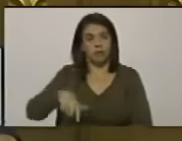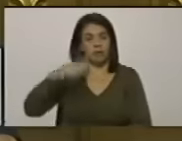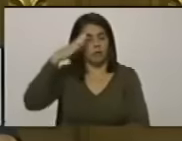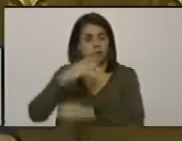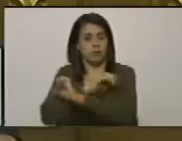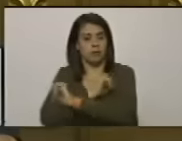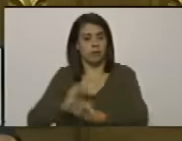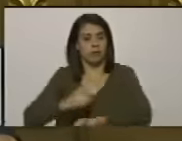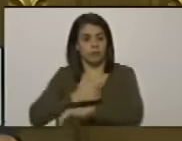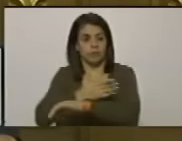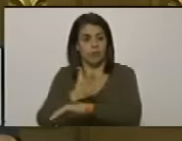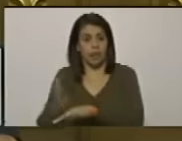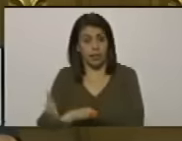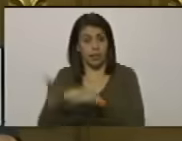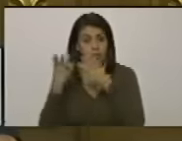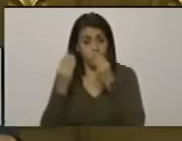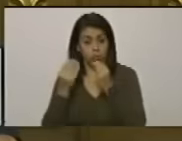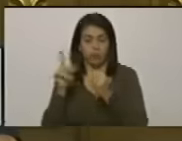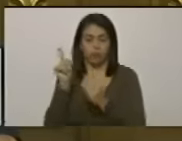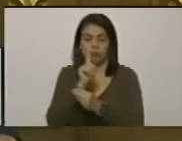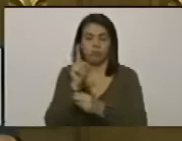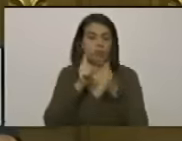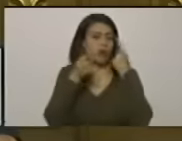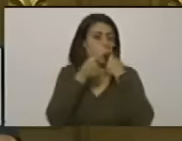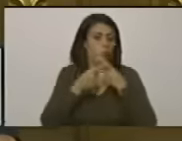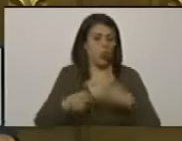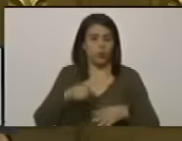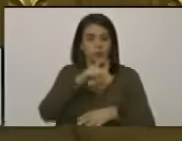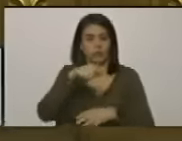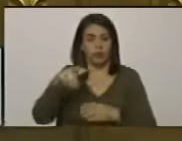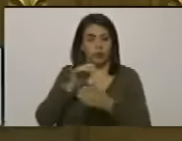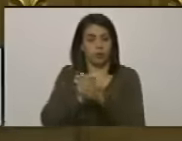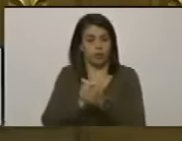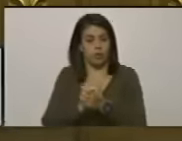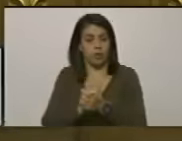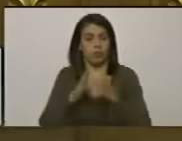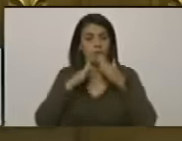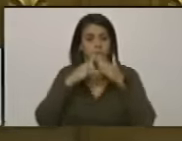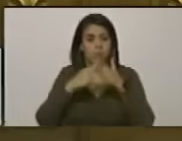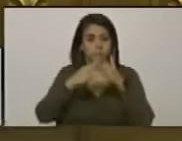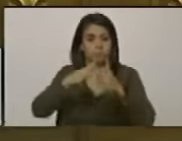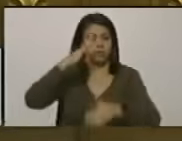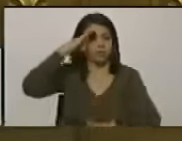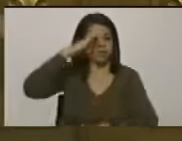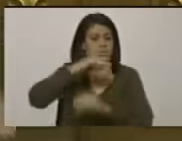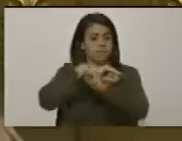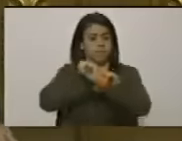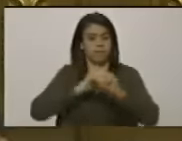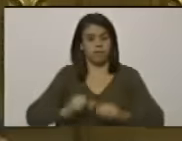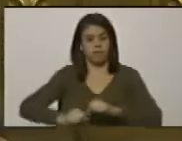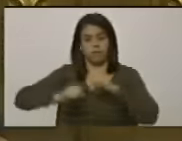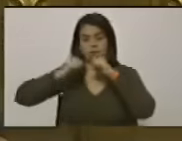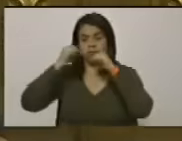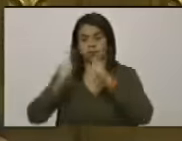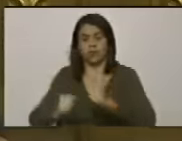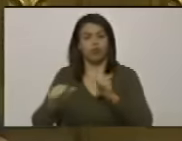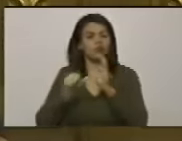tardó mucho tiempo en que otros compañeros de la armada venezolana se alzaran en carúpano